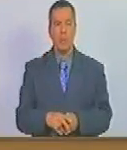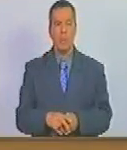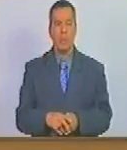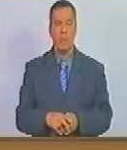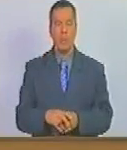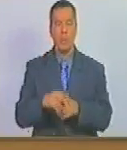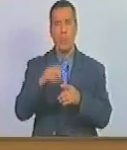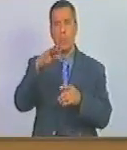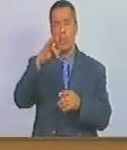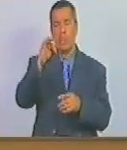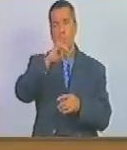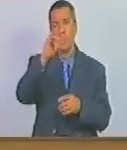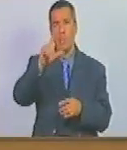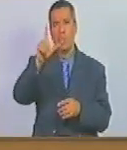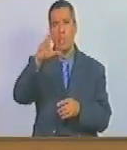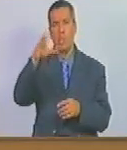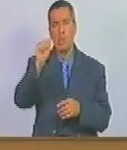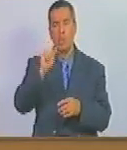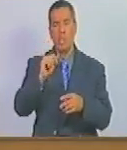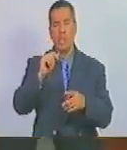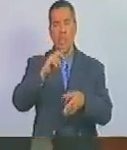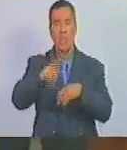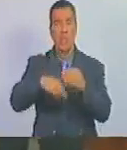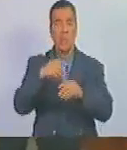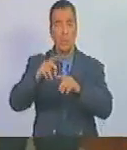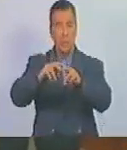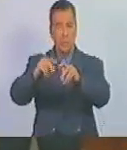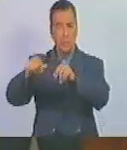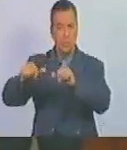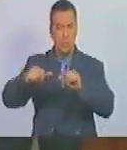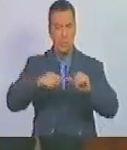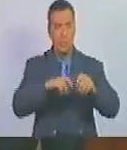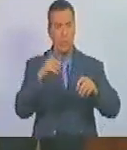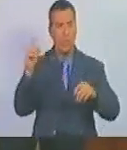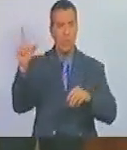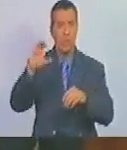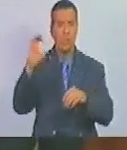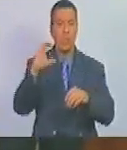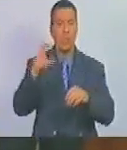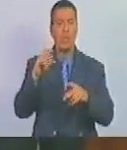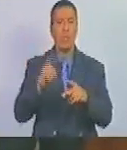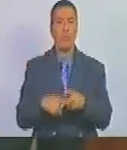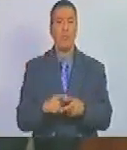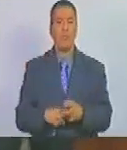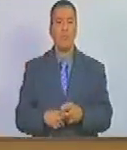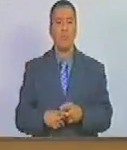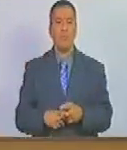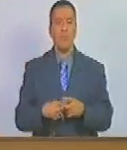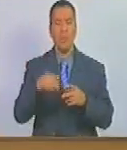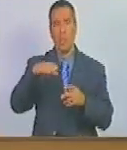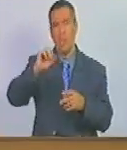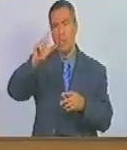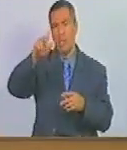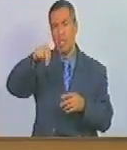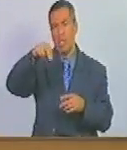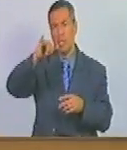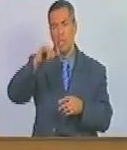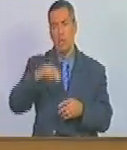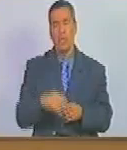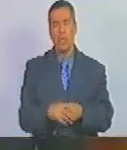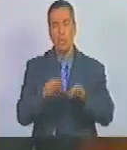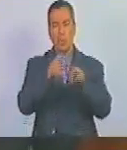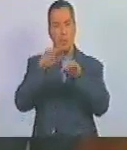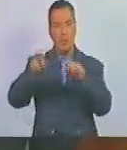Celina Manzanilla vocera de la Comisión Nacional de Tierra del Distrito Capital Orelene Macarri Díaz